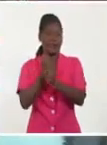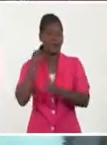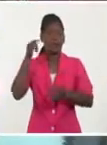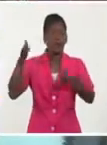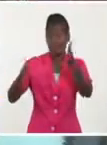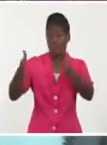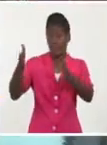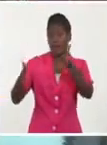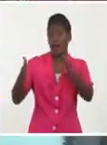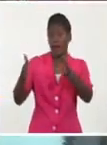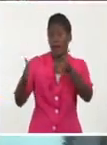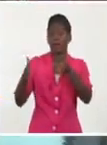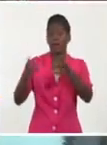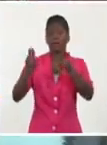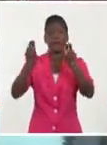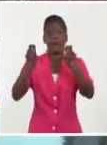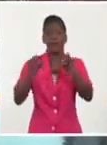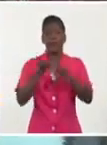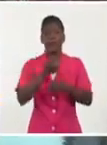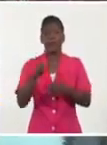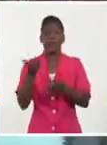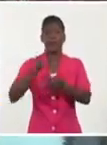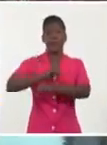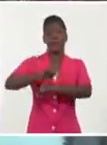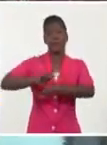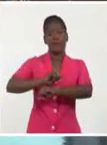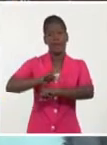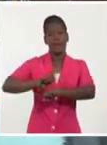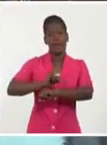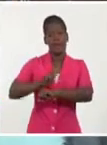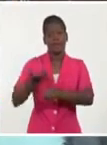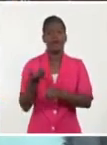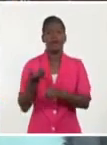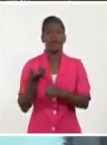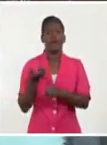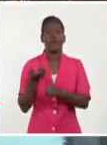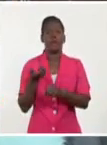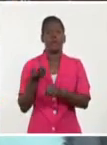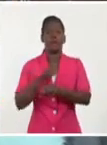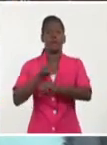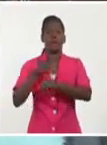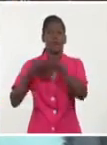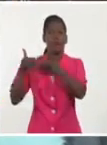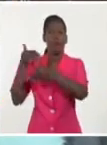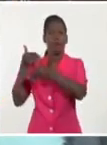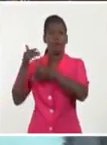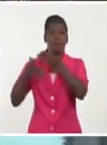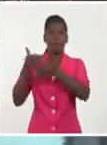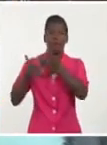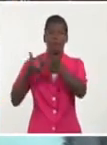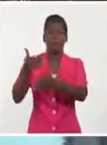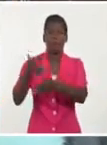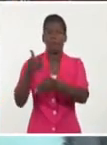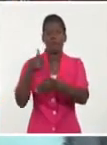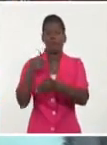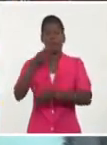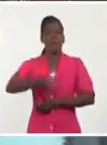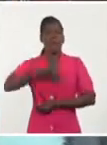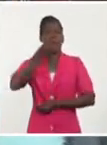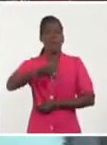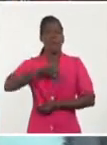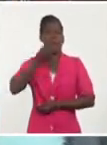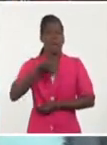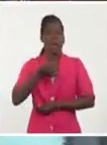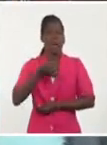con el tema de tiempos, destiempos, contratiempos, yo voy a hablar de tres mujeres,